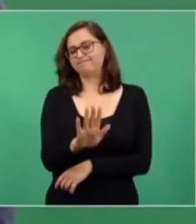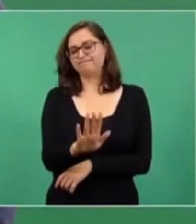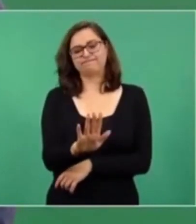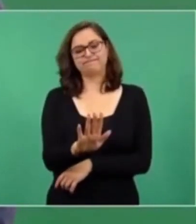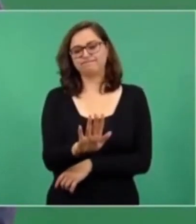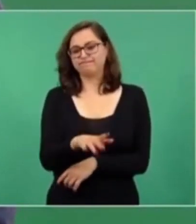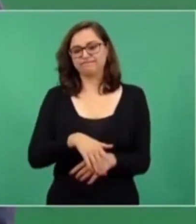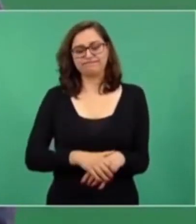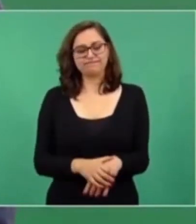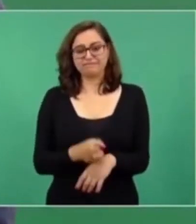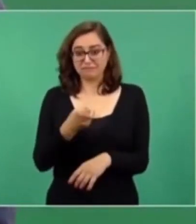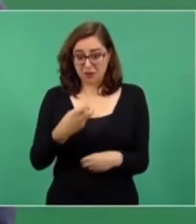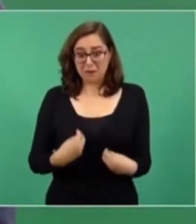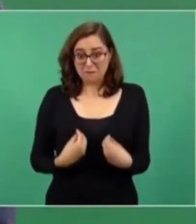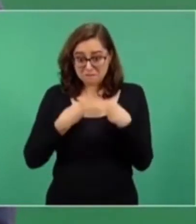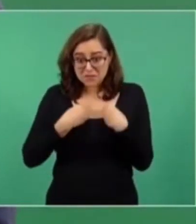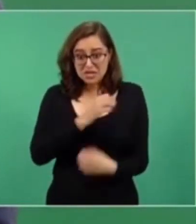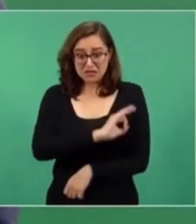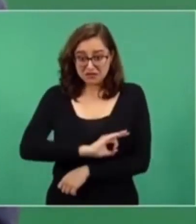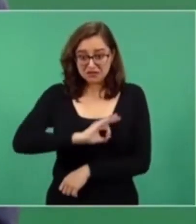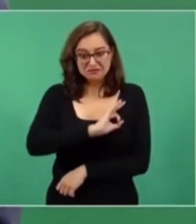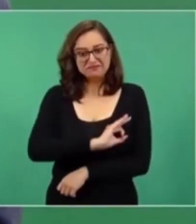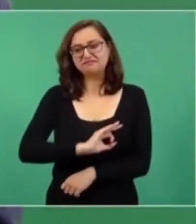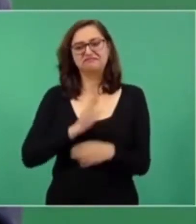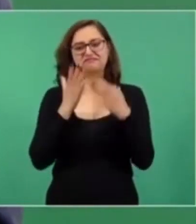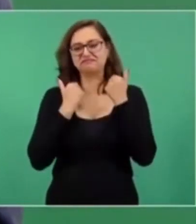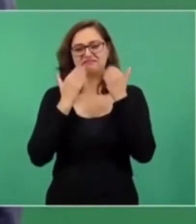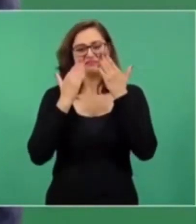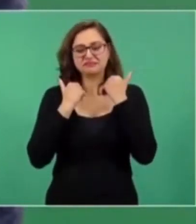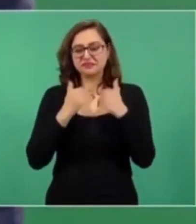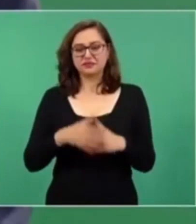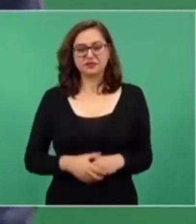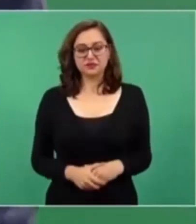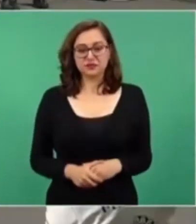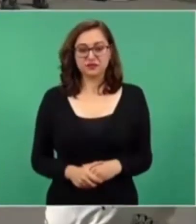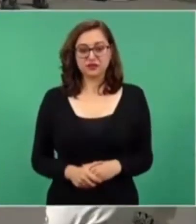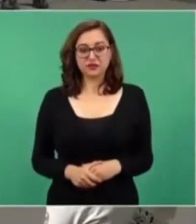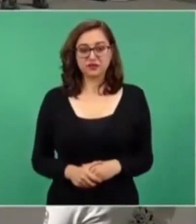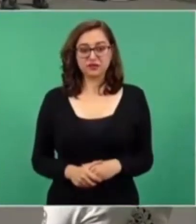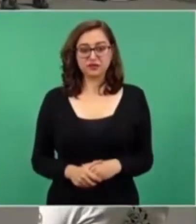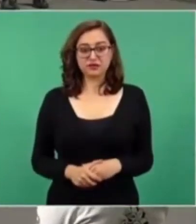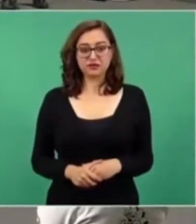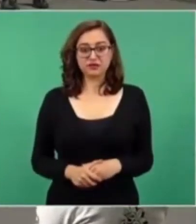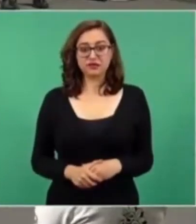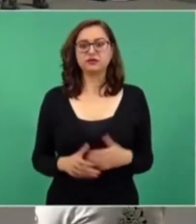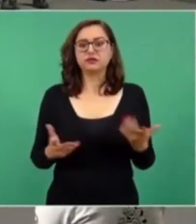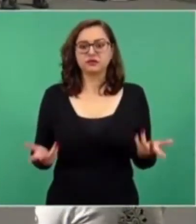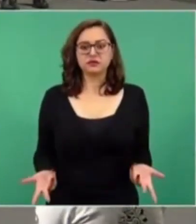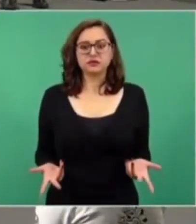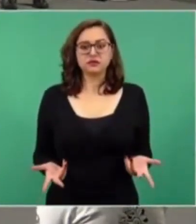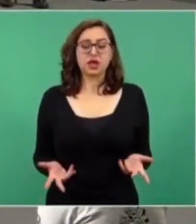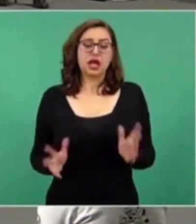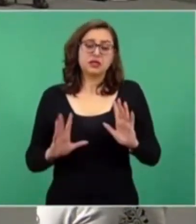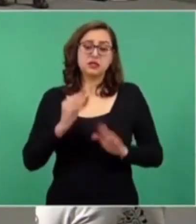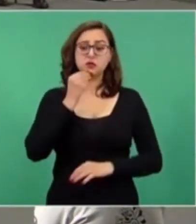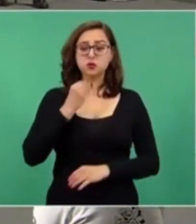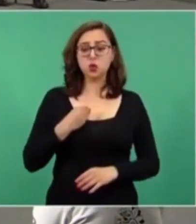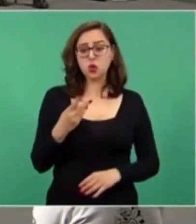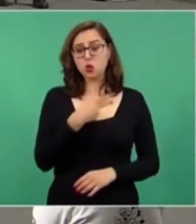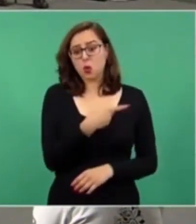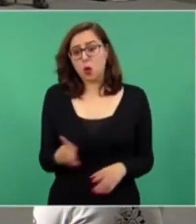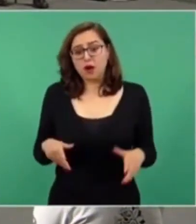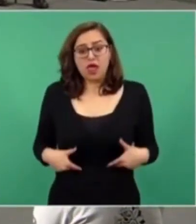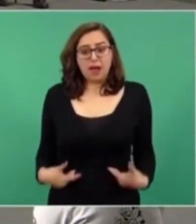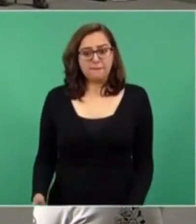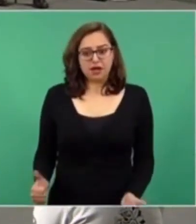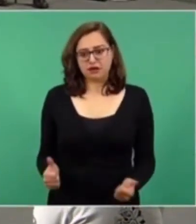Eso no es la vida, eso no es la felicidad. Así fue como el presidente Andrés Manuel López Obrador aconsejó a los